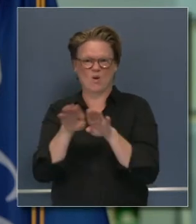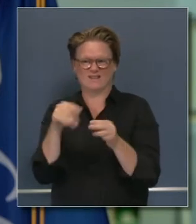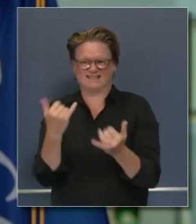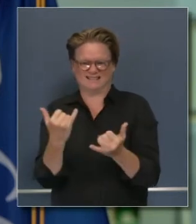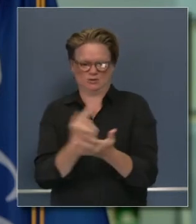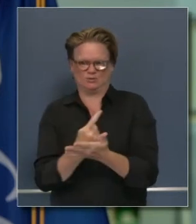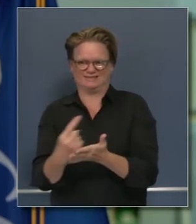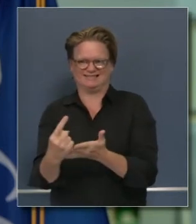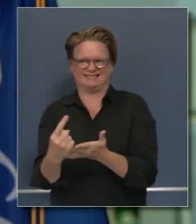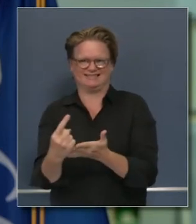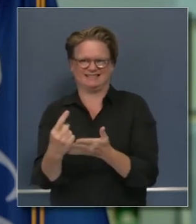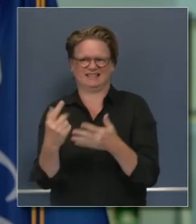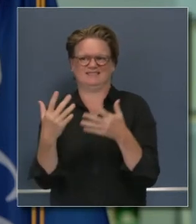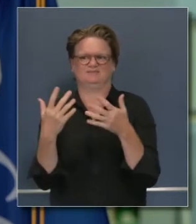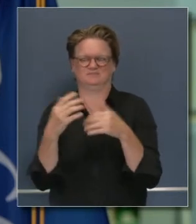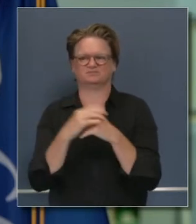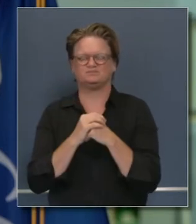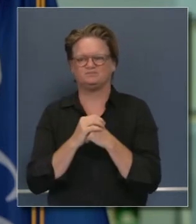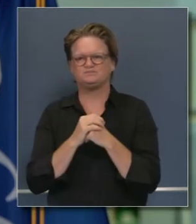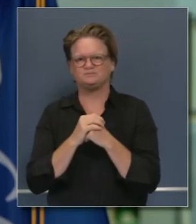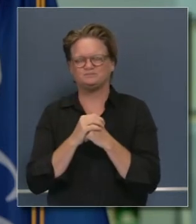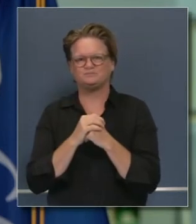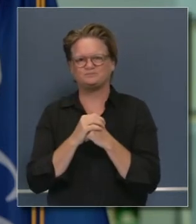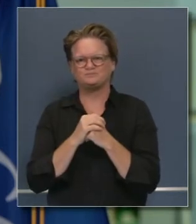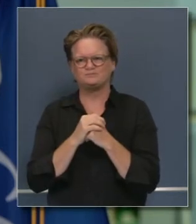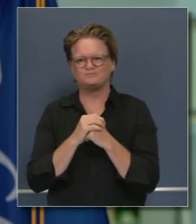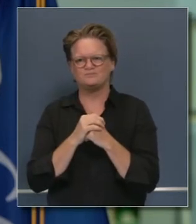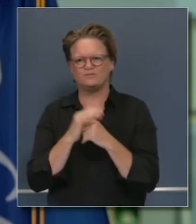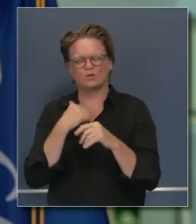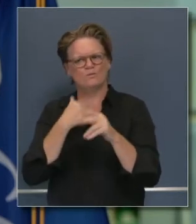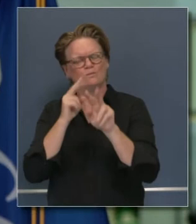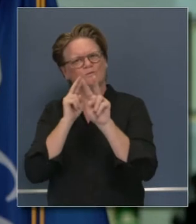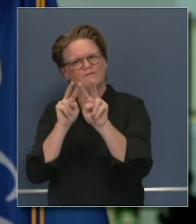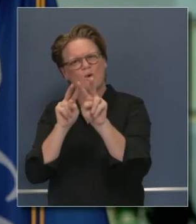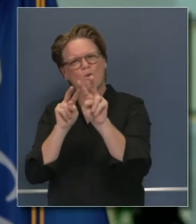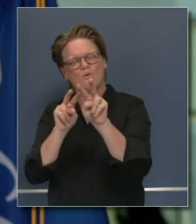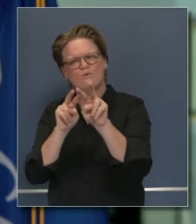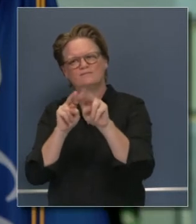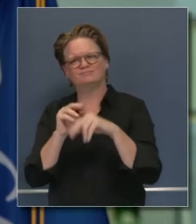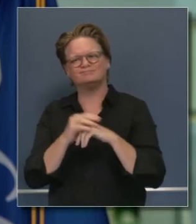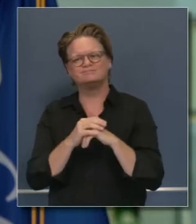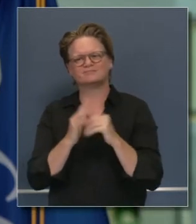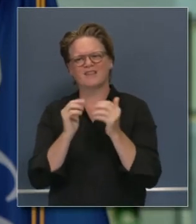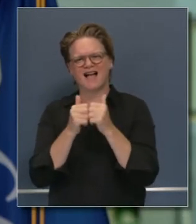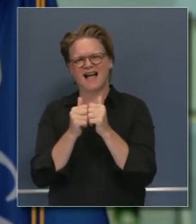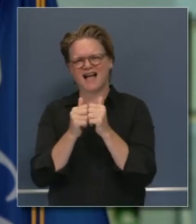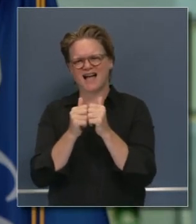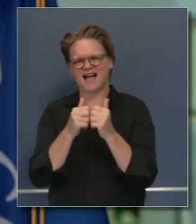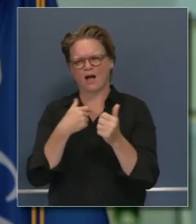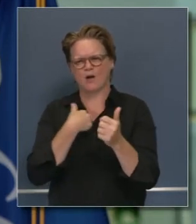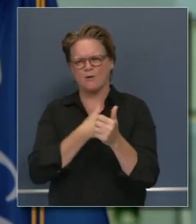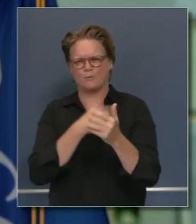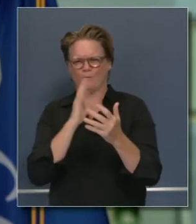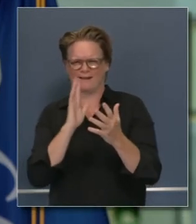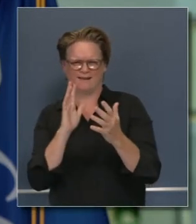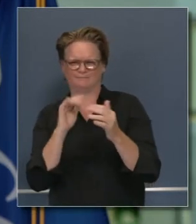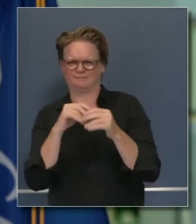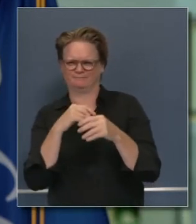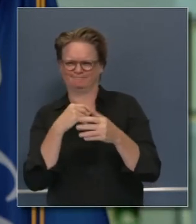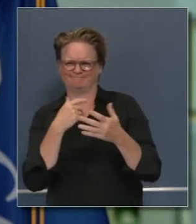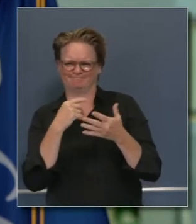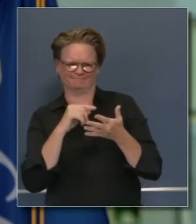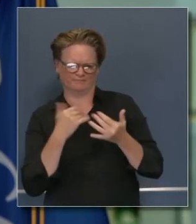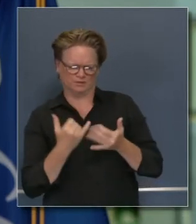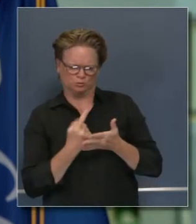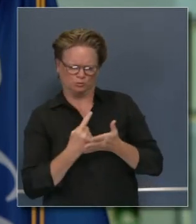sesión legislativa y podremos hacer progreso en muchas de estas áreas estas sociedades que